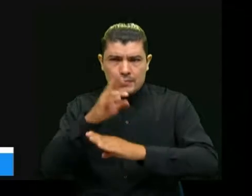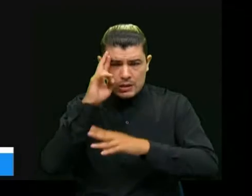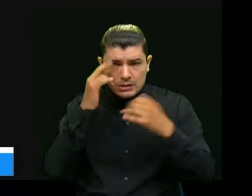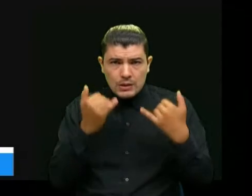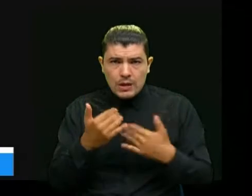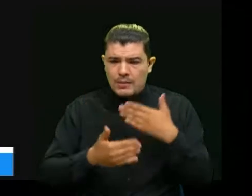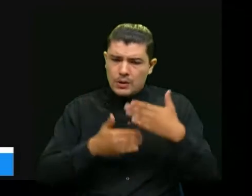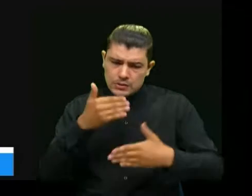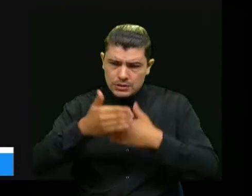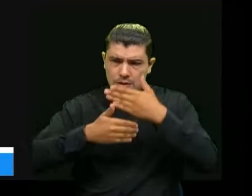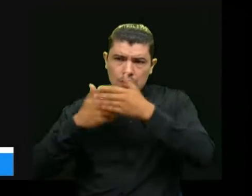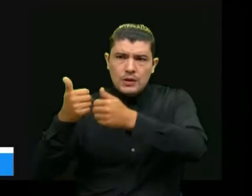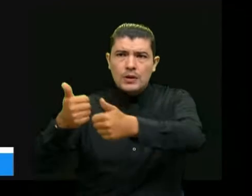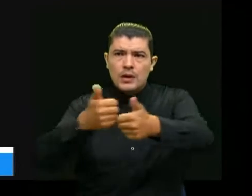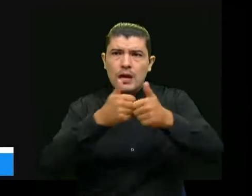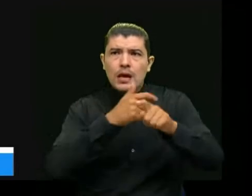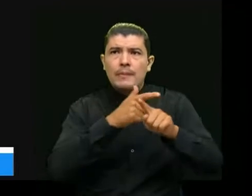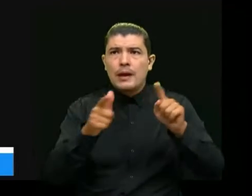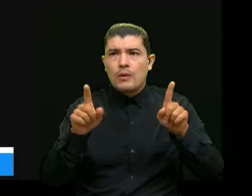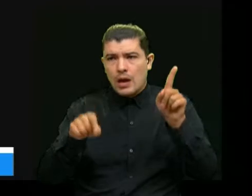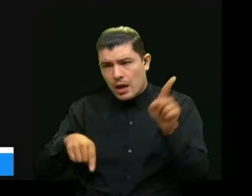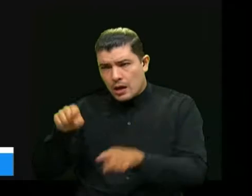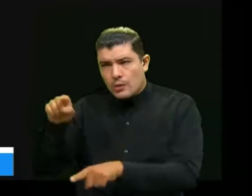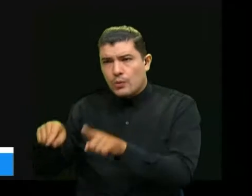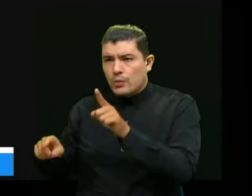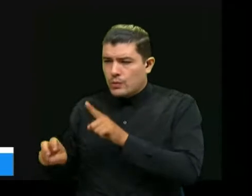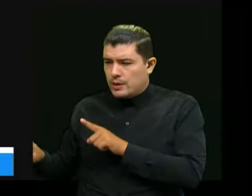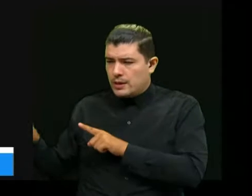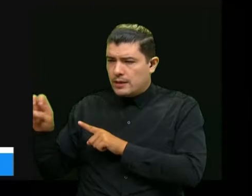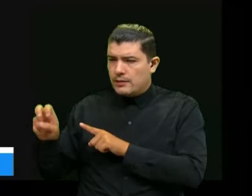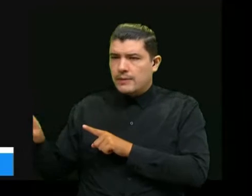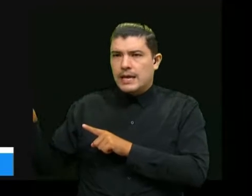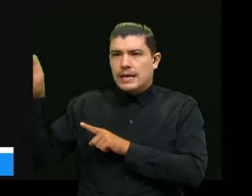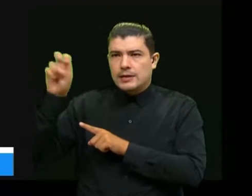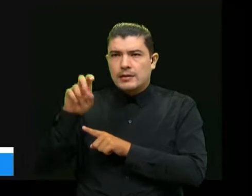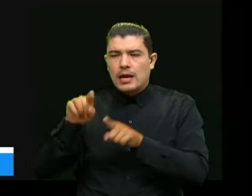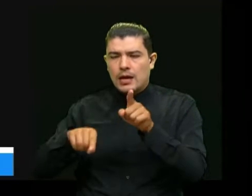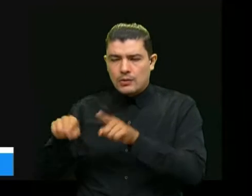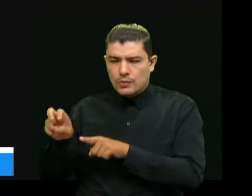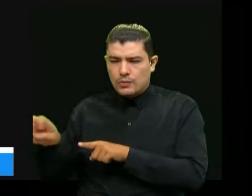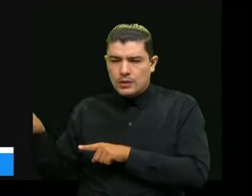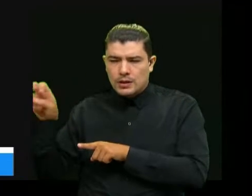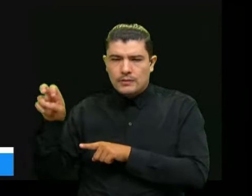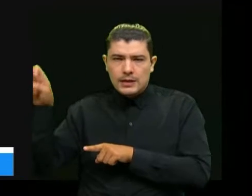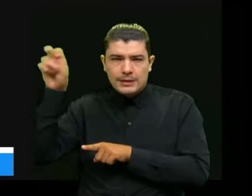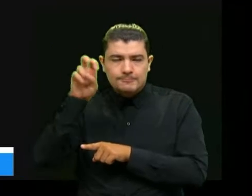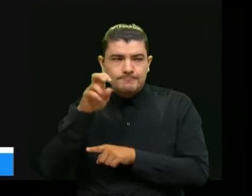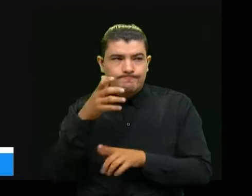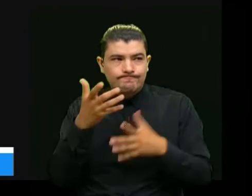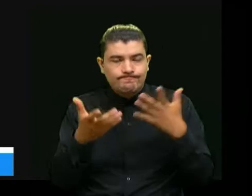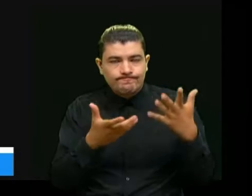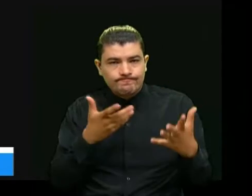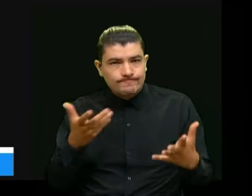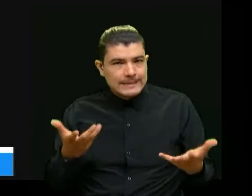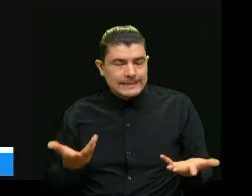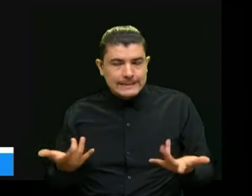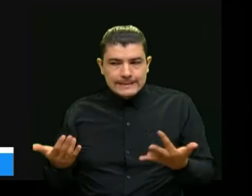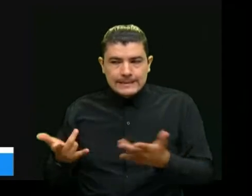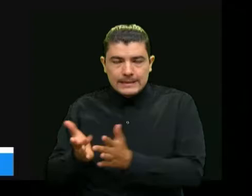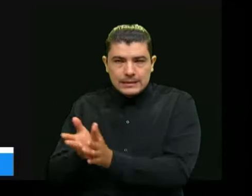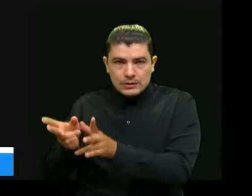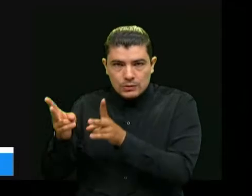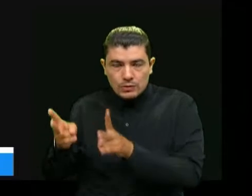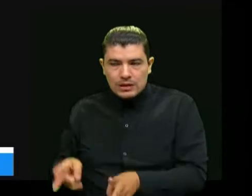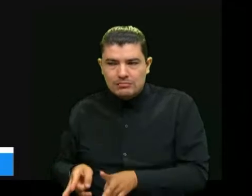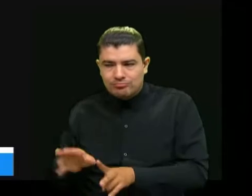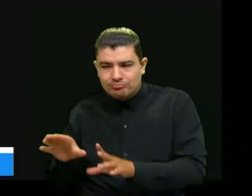bien pero quizás hay todavía algún nivel de de pues una proporción de la población de nuestros estudiantes